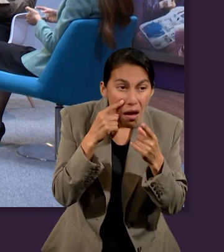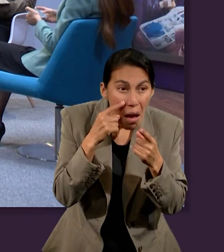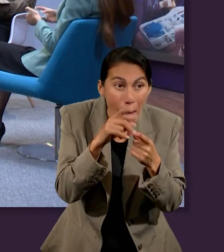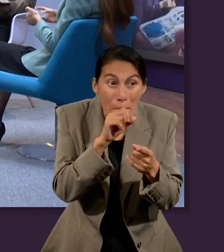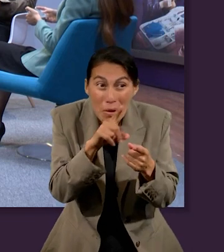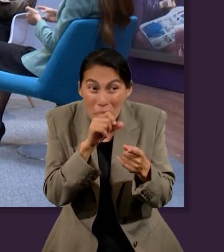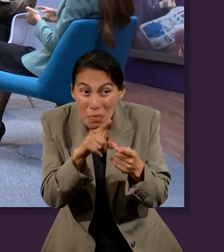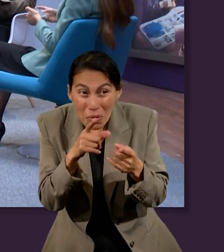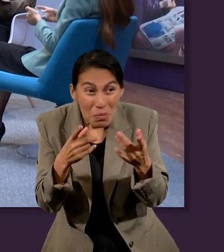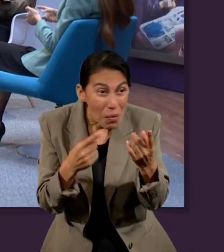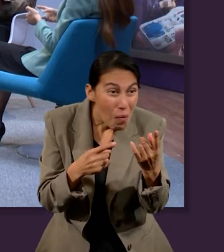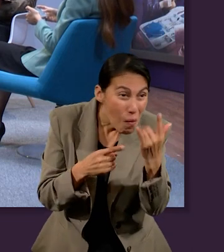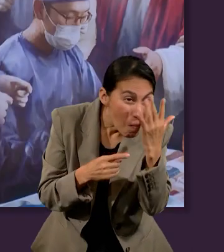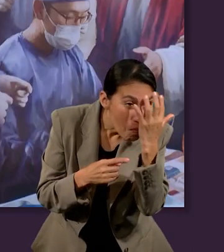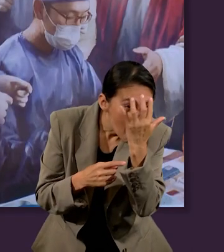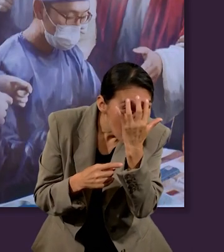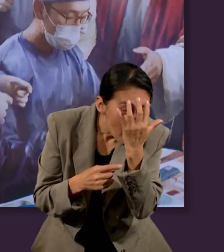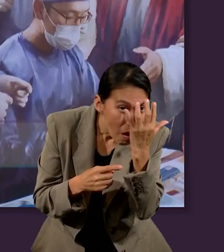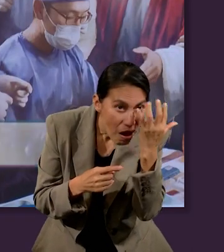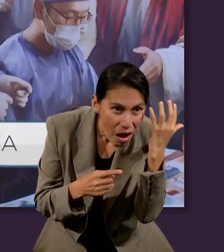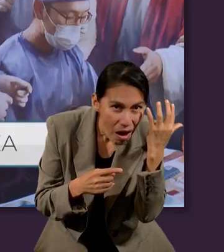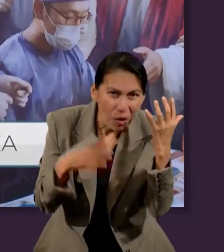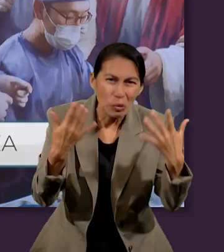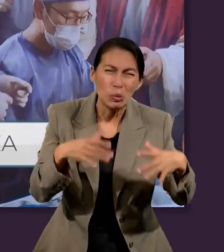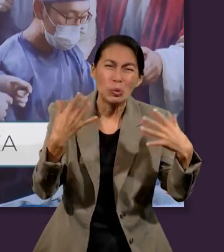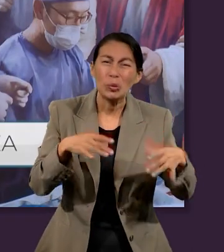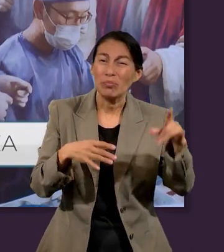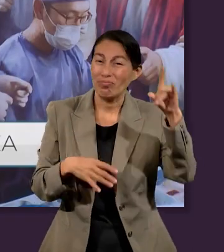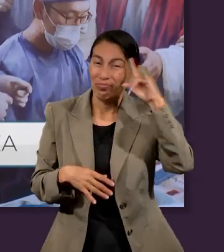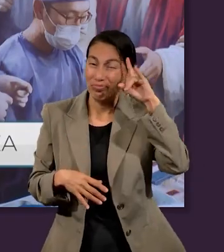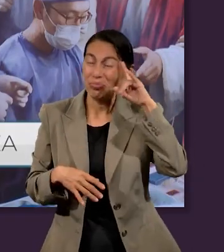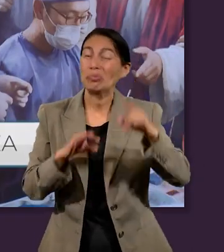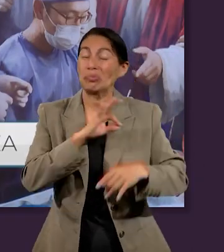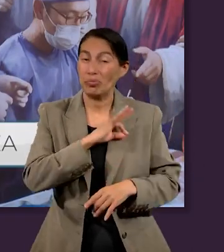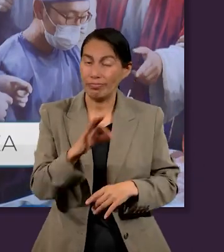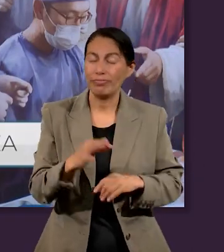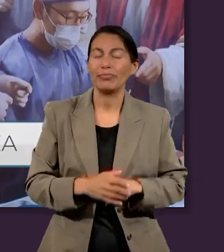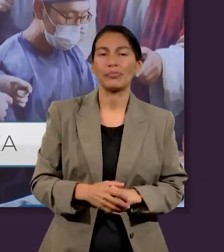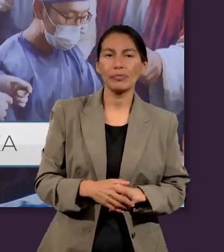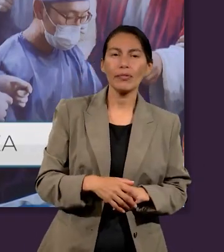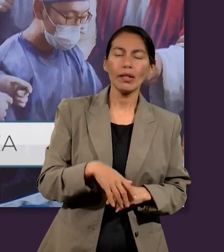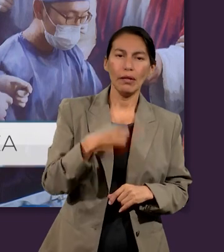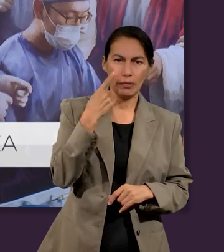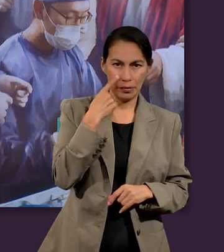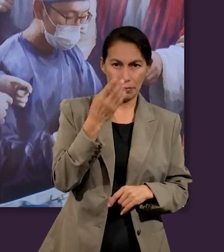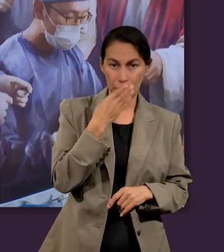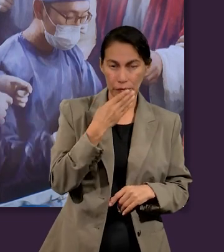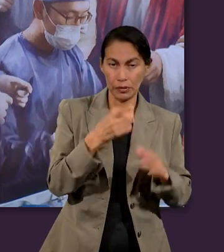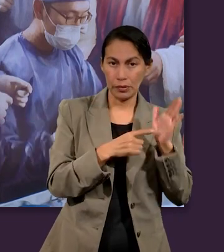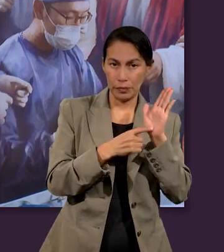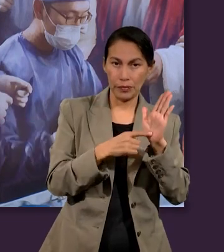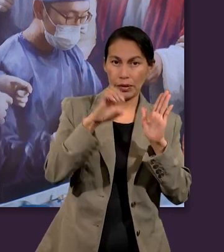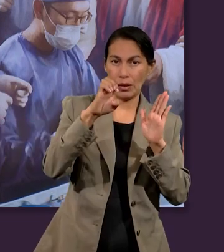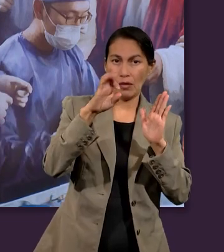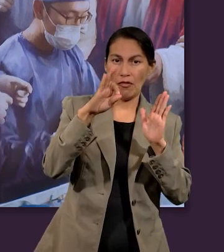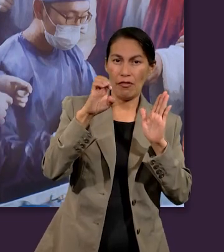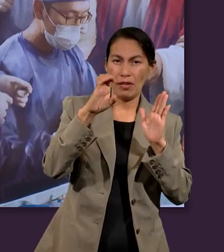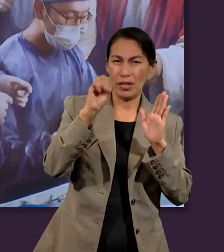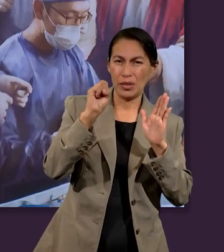gran lucha entre Dios y Satanás, podemos recordar lo que la Biblia nos dice en Efesios